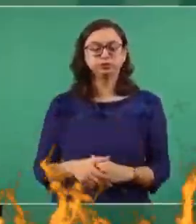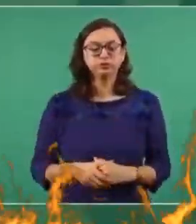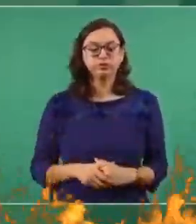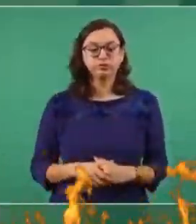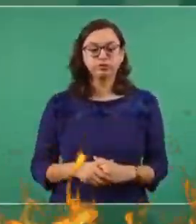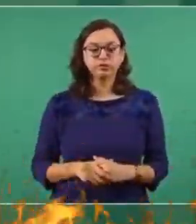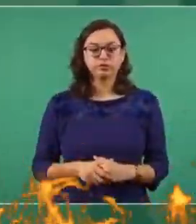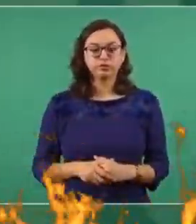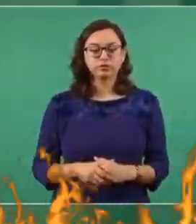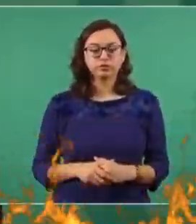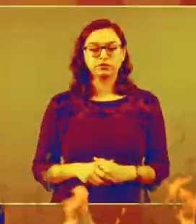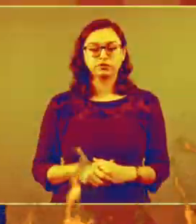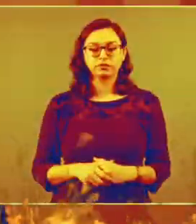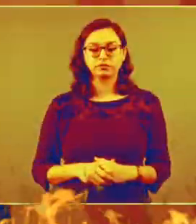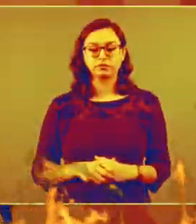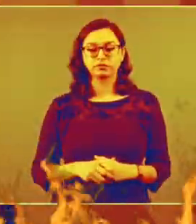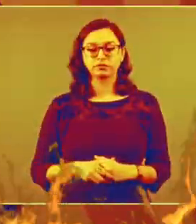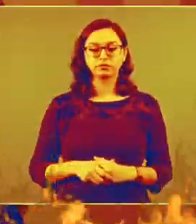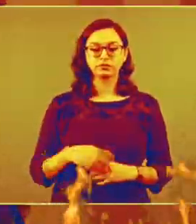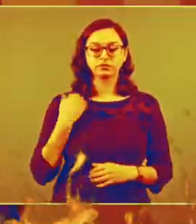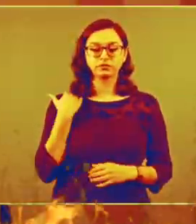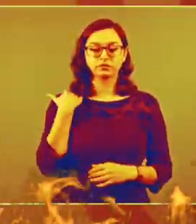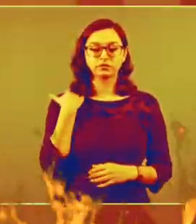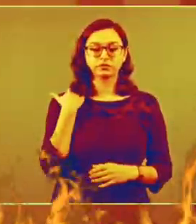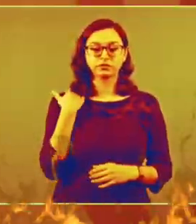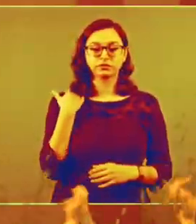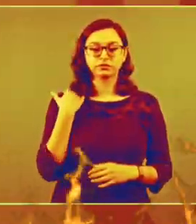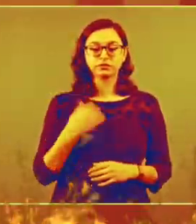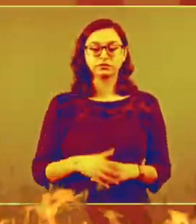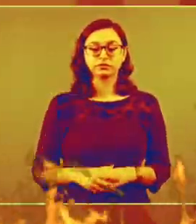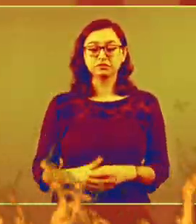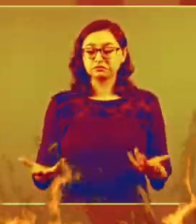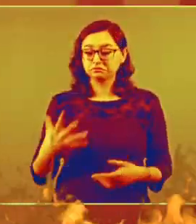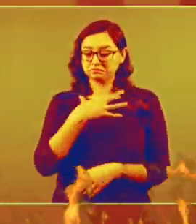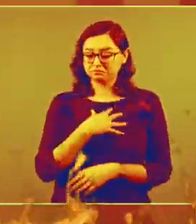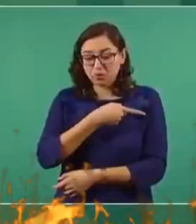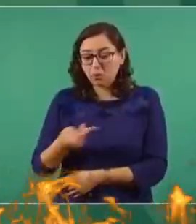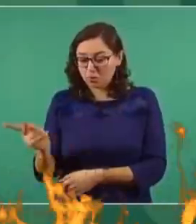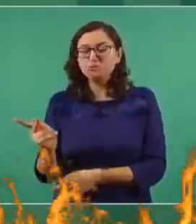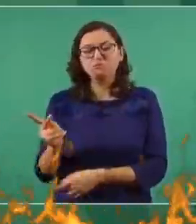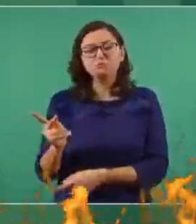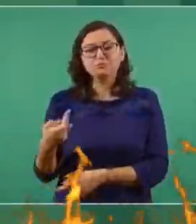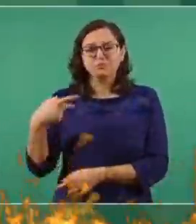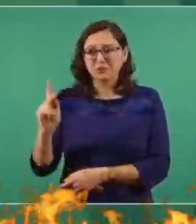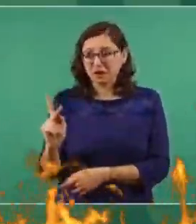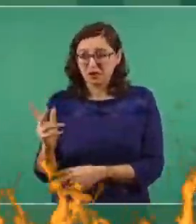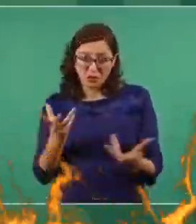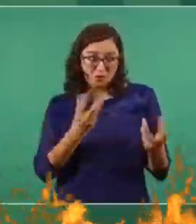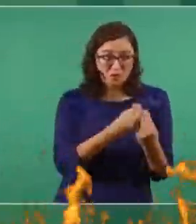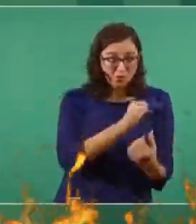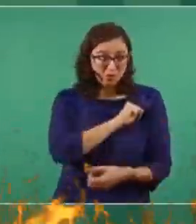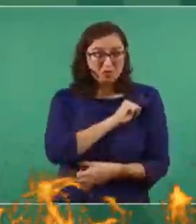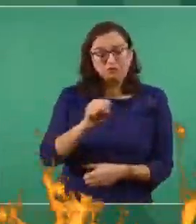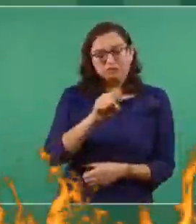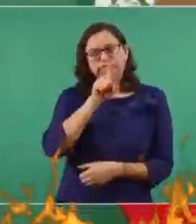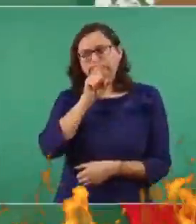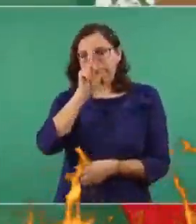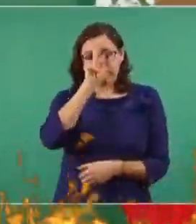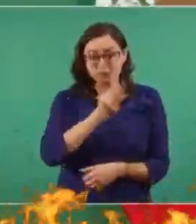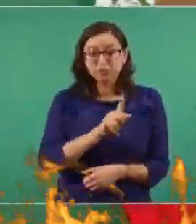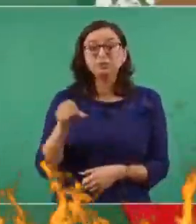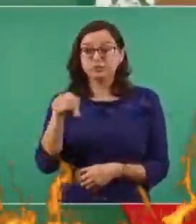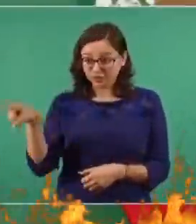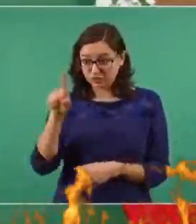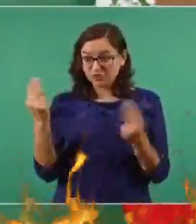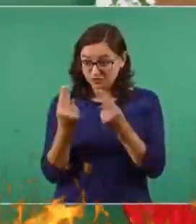Y que es, en todo caso, preferible heredar a los hijos pobreza, pero no deshonra. Y que el que tenga necesidad de trabajo,